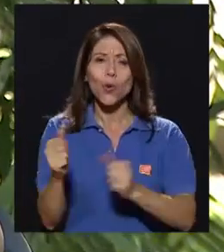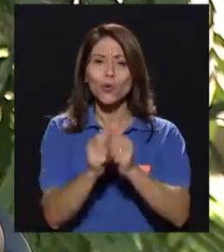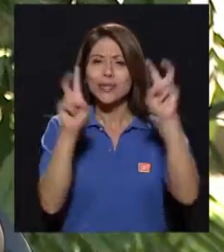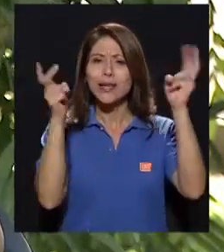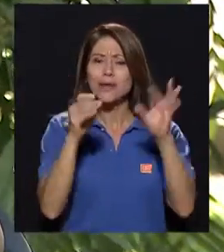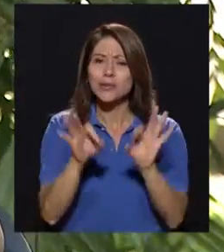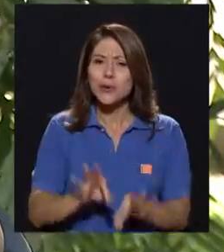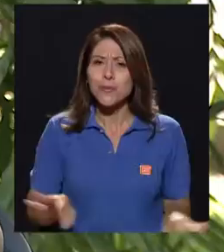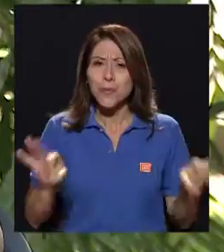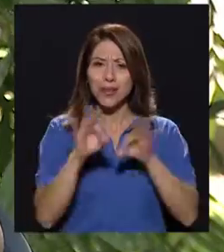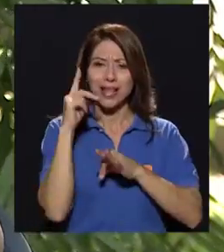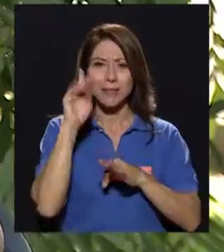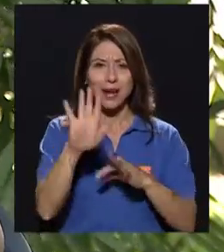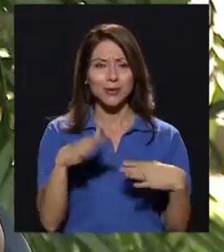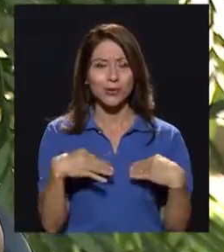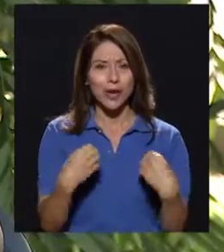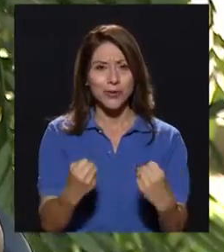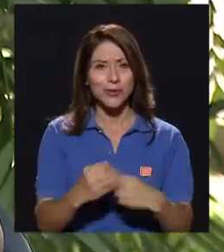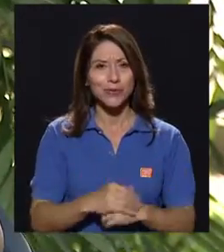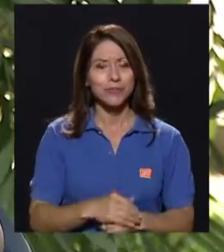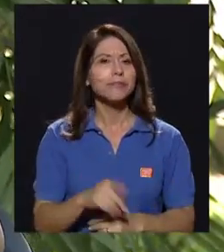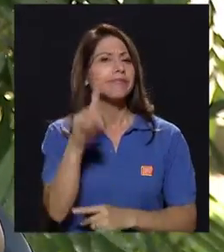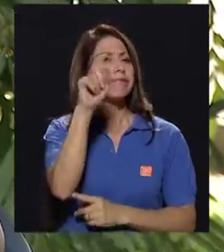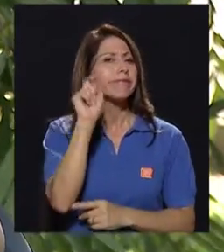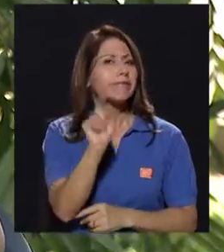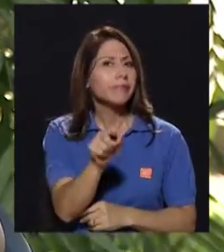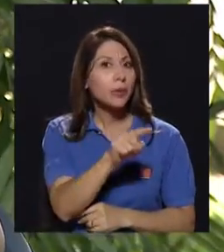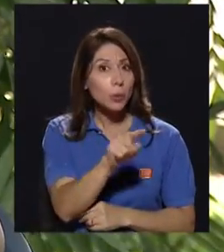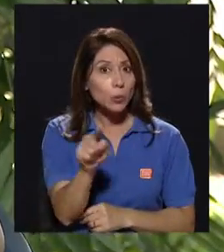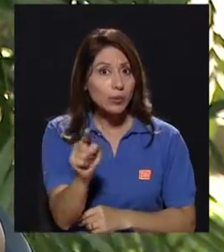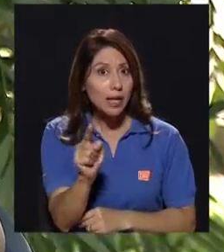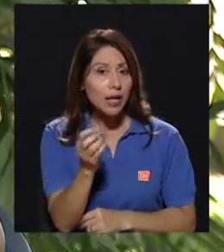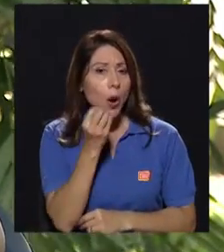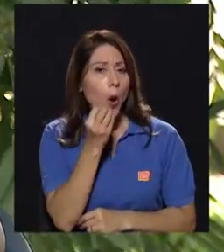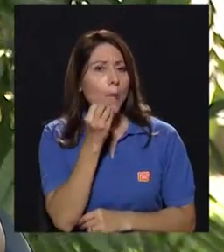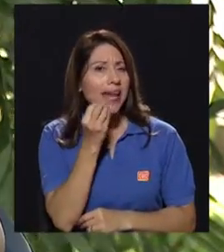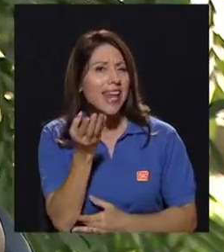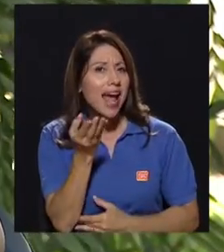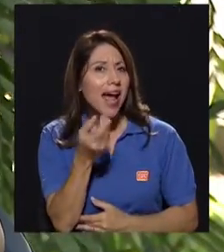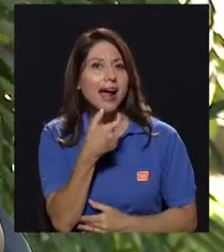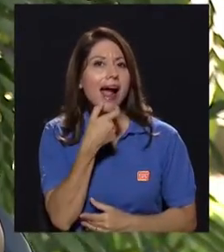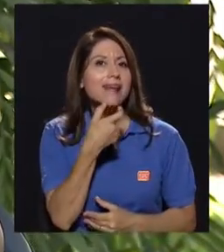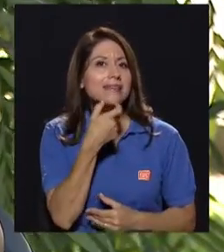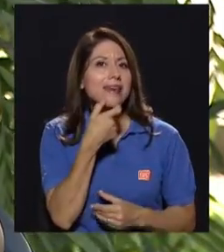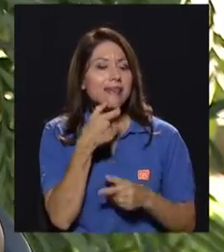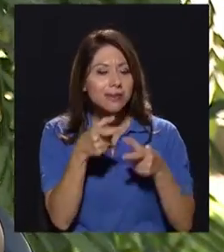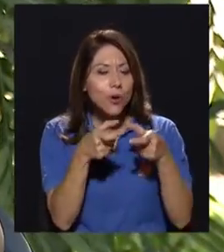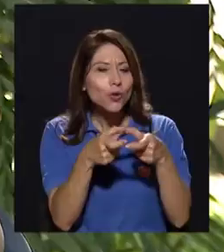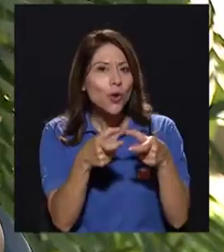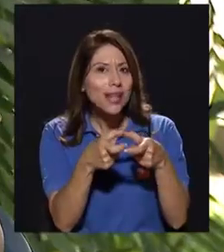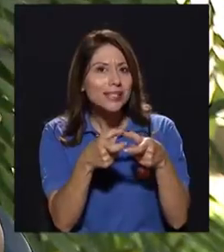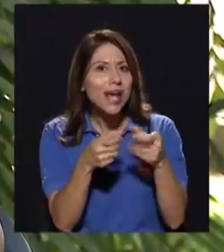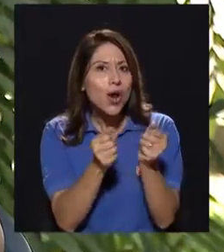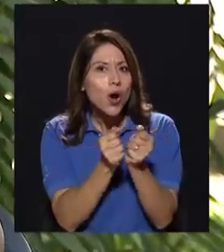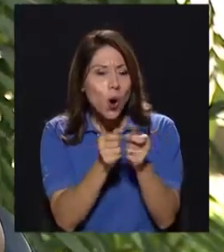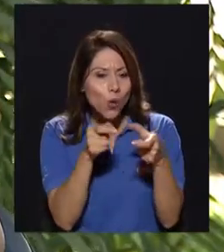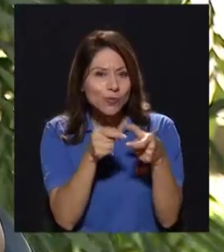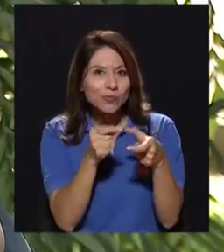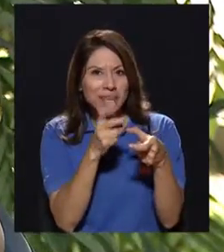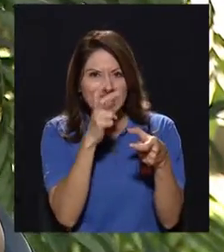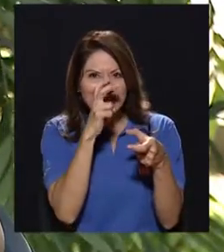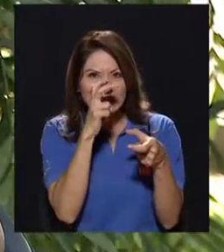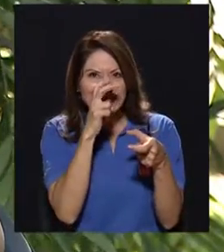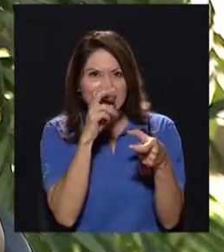con un tema súper importante para su salud. ¿Se animaría usted a comer galletas o tortas hechas de harina de